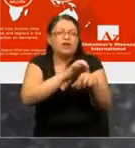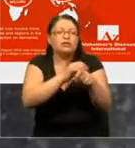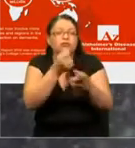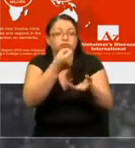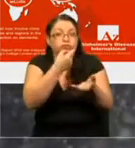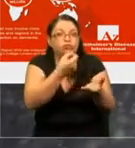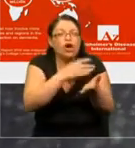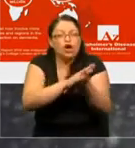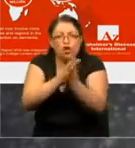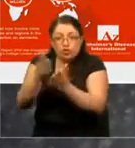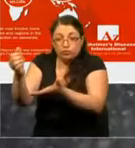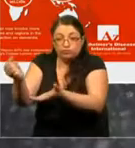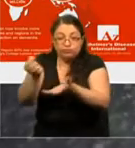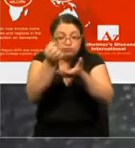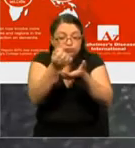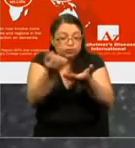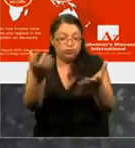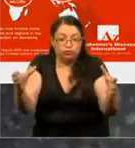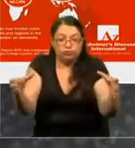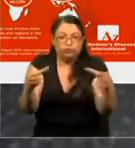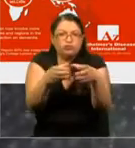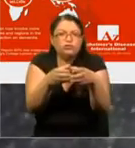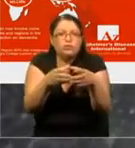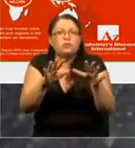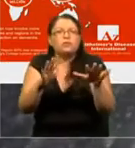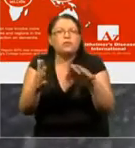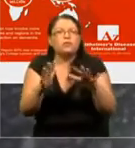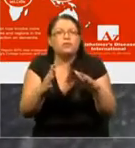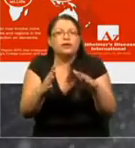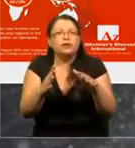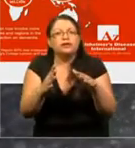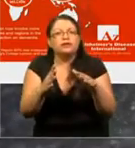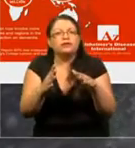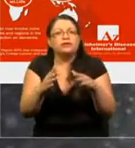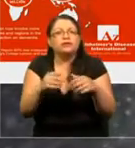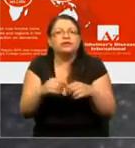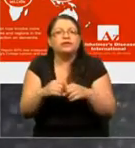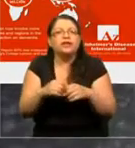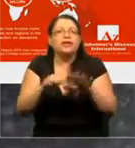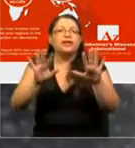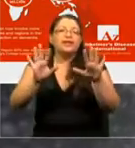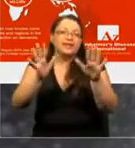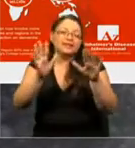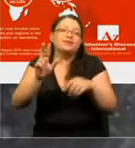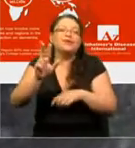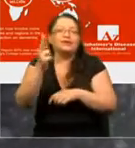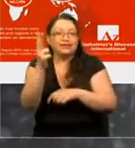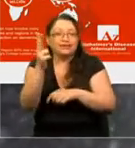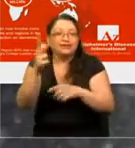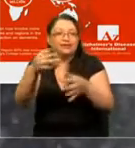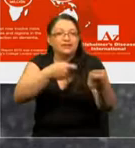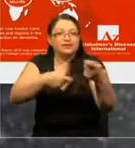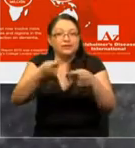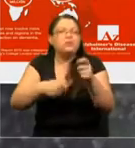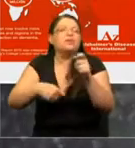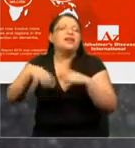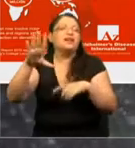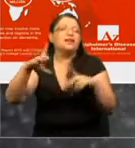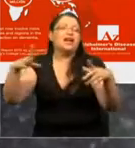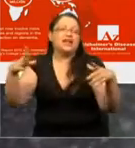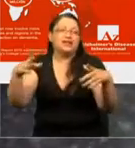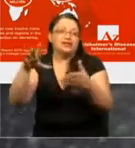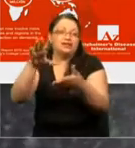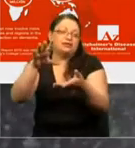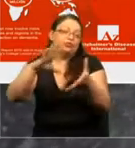todo junto, eso sería equivalente a la décimo octava economía más grande del planeta. Es decir, si hubiese un país que se